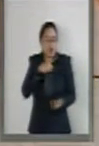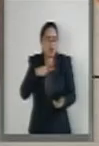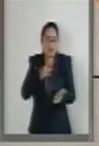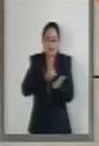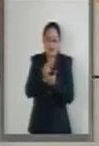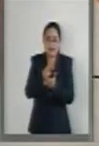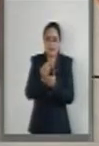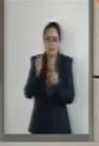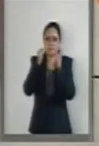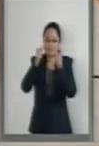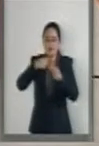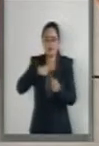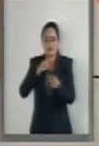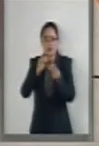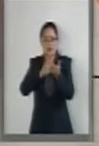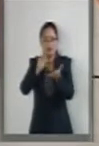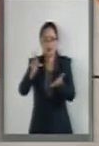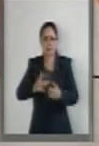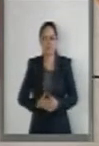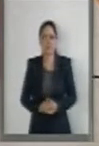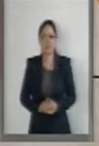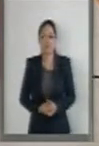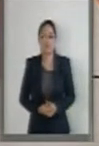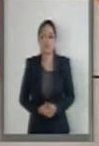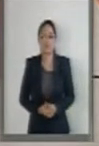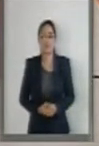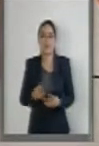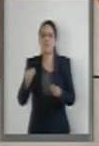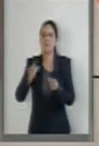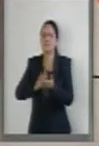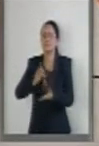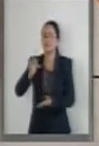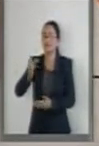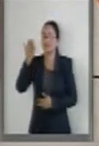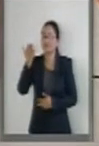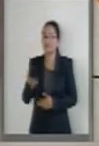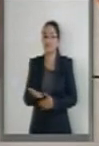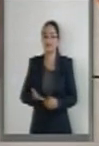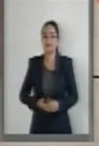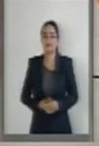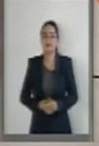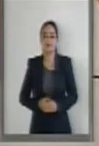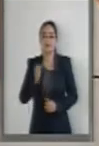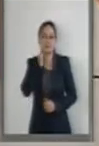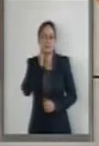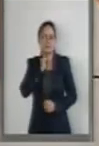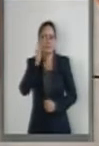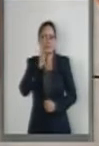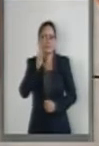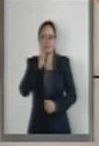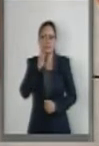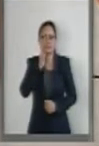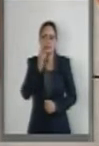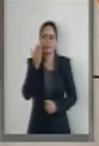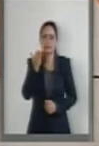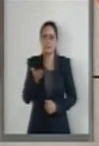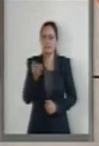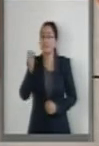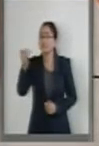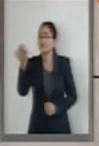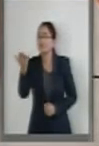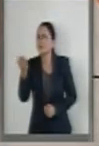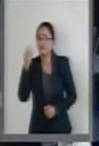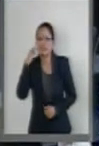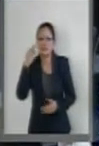discapacidad desplieguen sus alas y emprendan su propio vuelo y decidan qué quieren o qué no quieren hacer de su